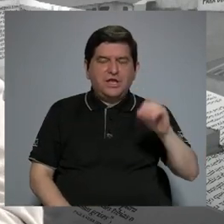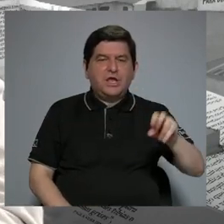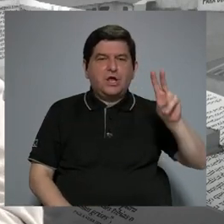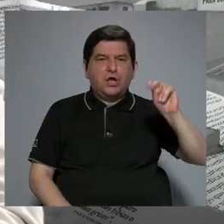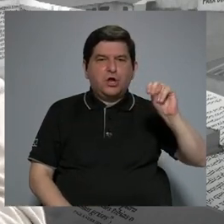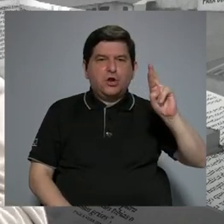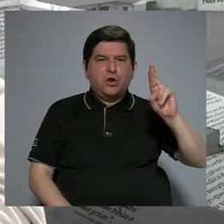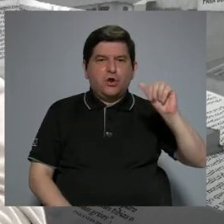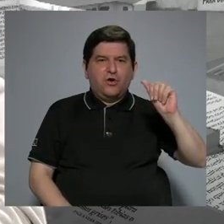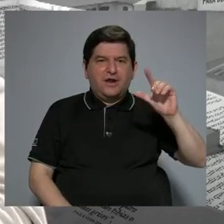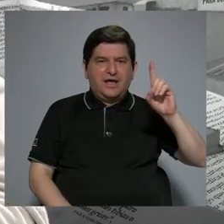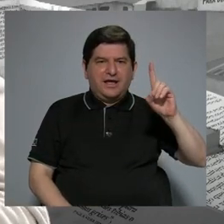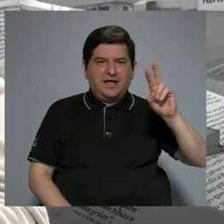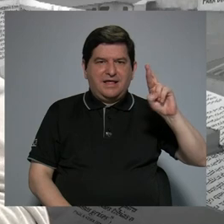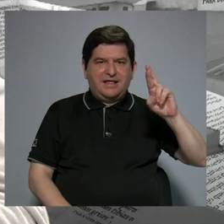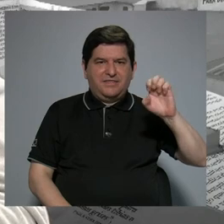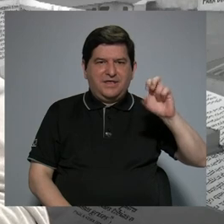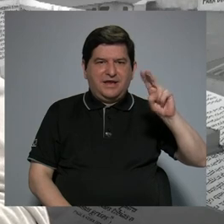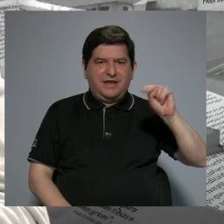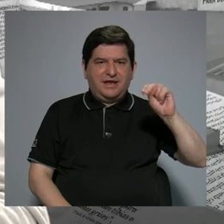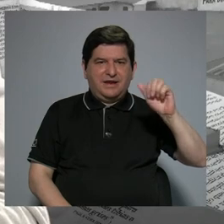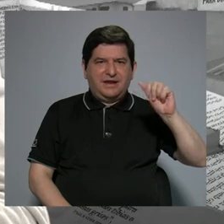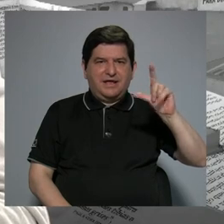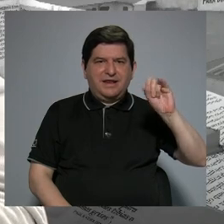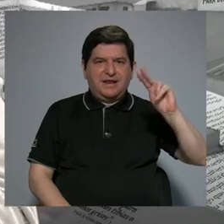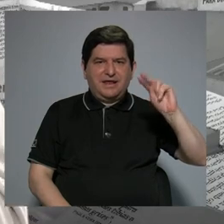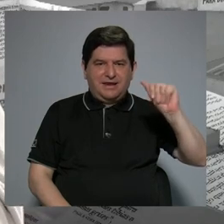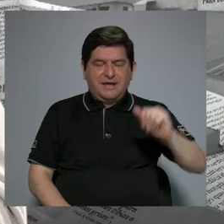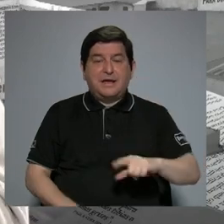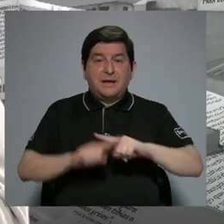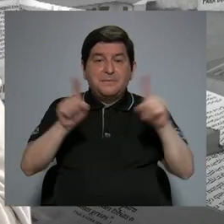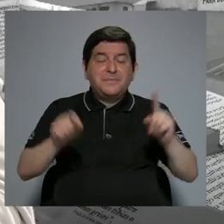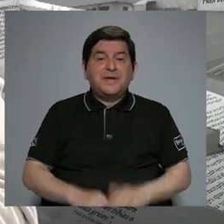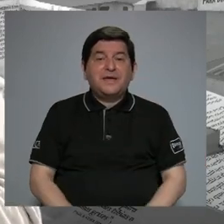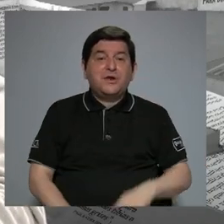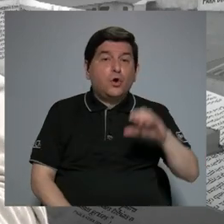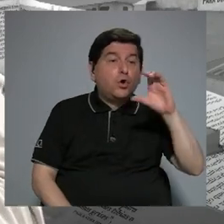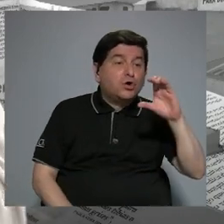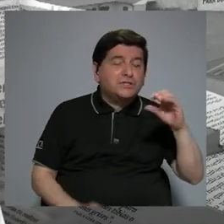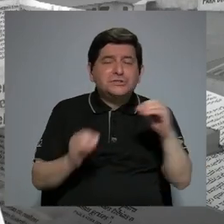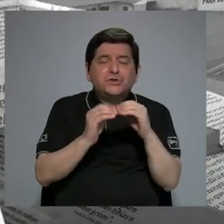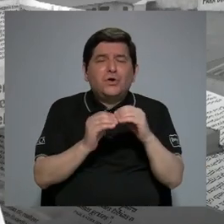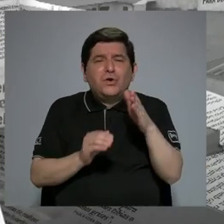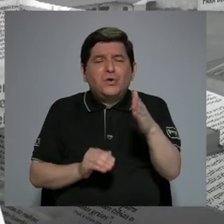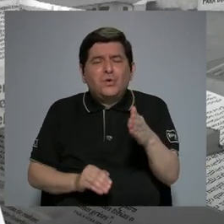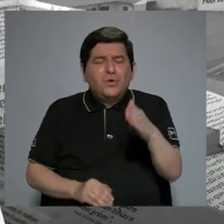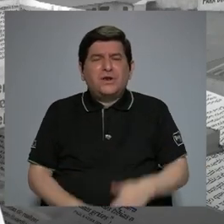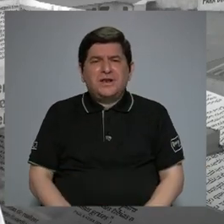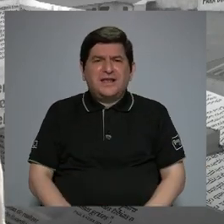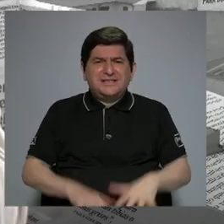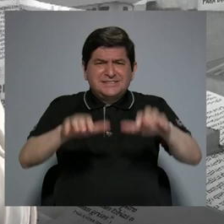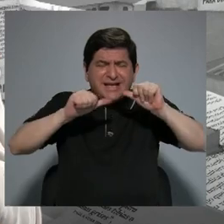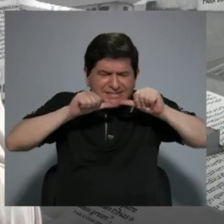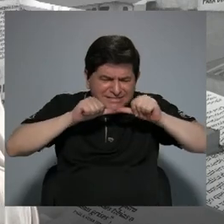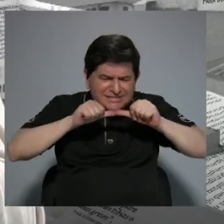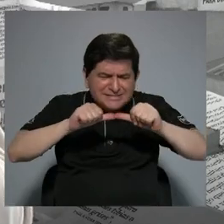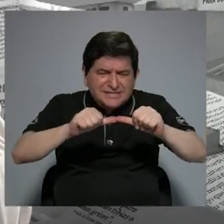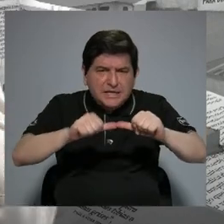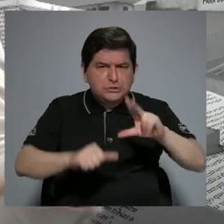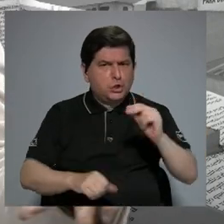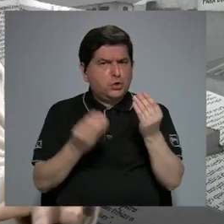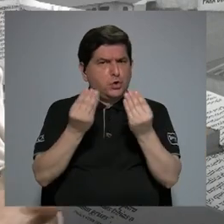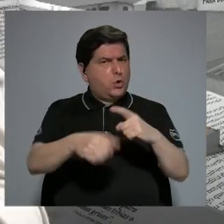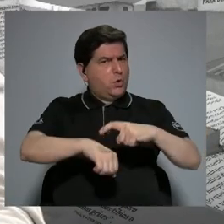noradrenalina. Sin embargo, el cortisol tiene una respuesta más lenta, se asocia con un estrés más prolongado en el tiempo, tampoco mucho